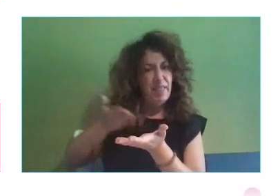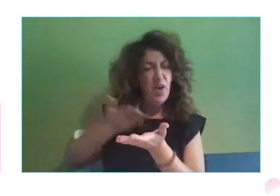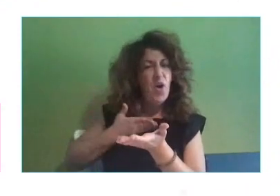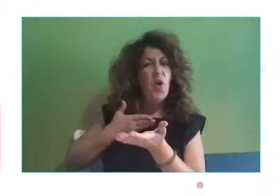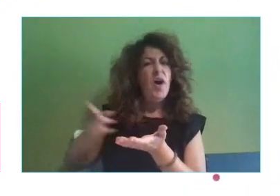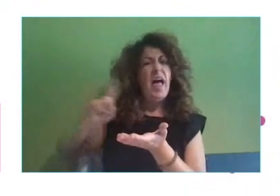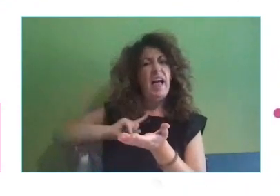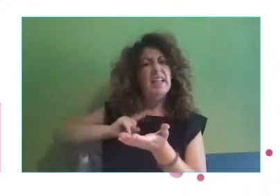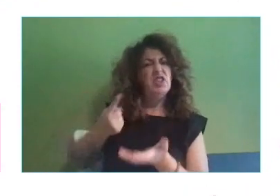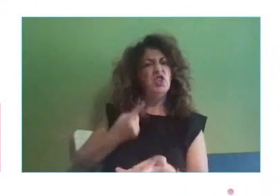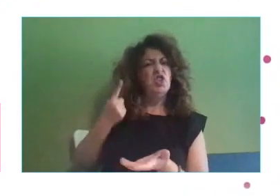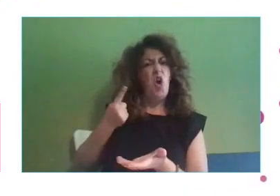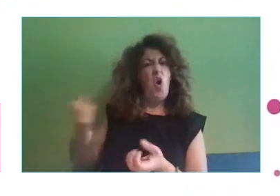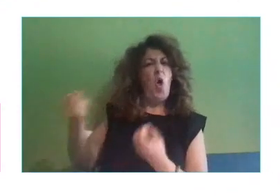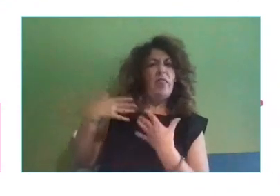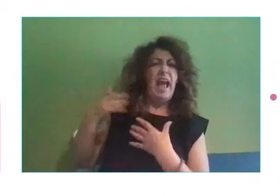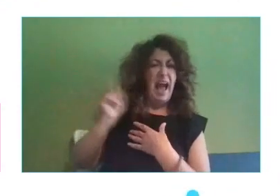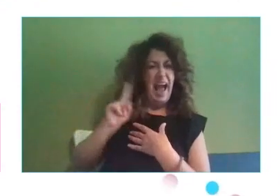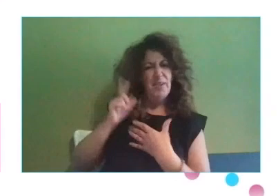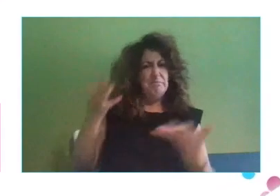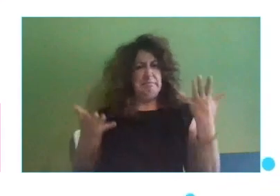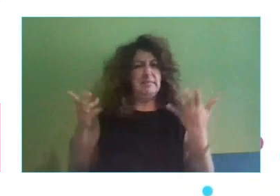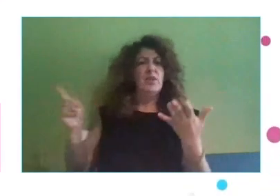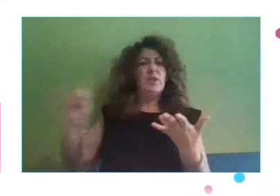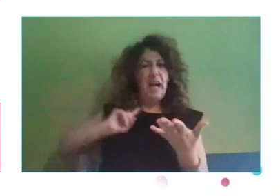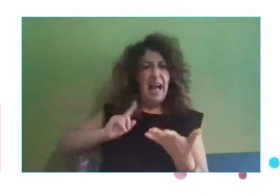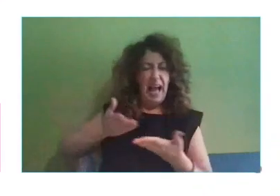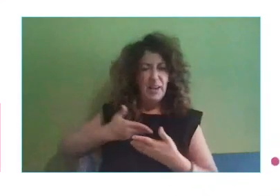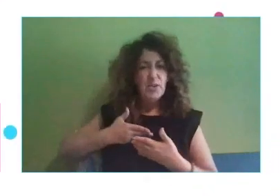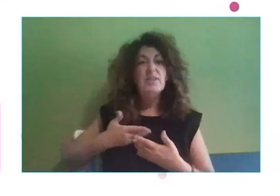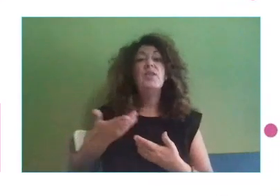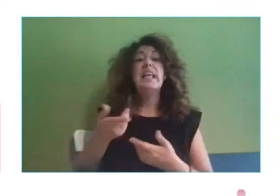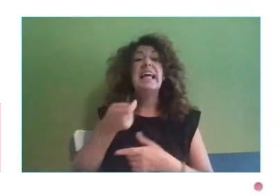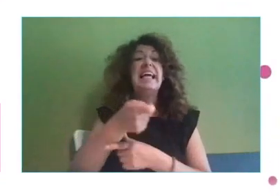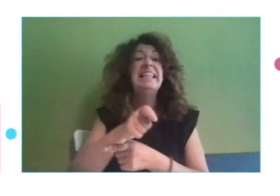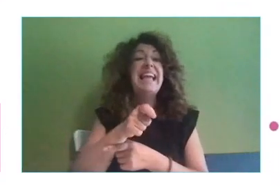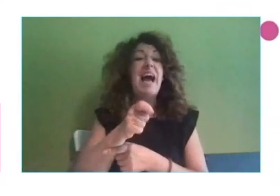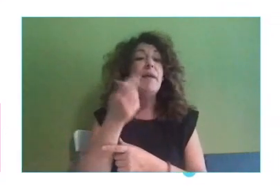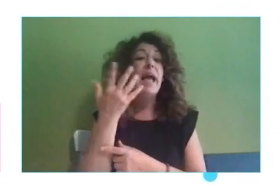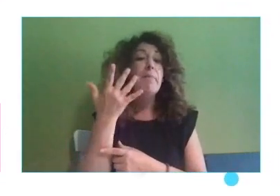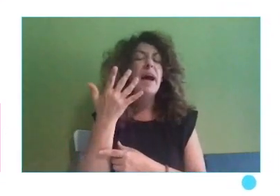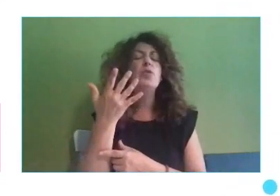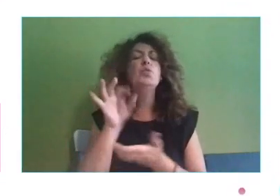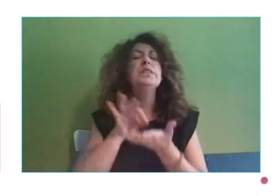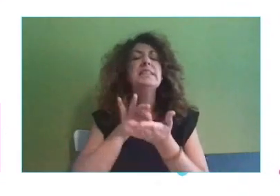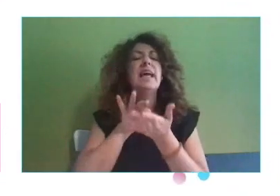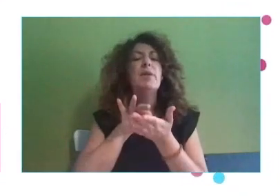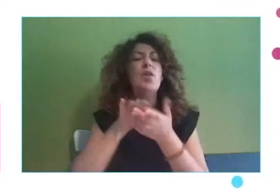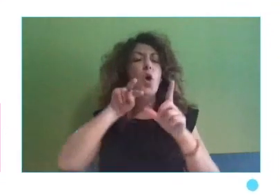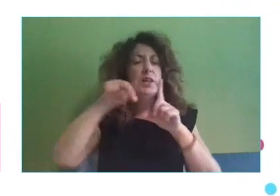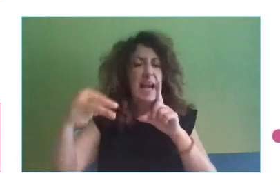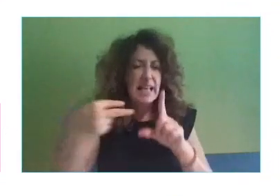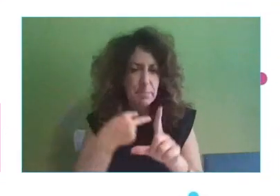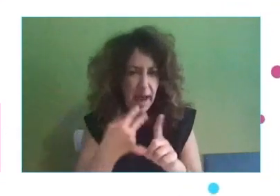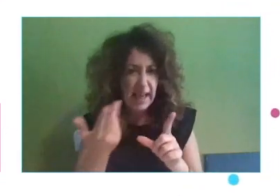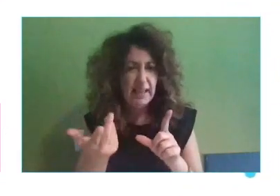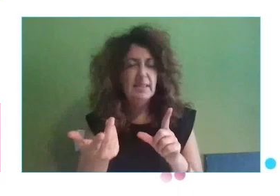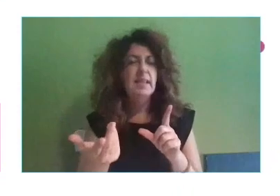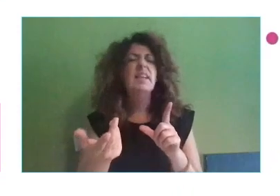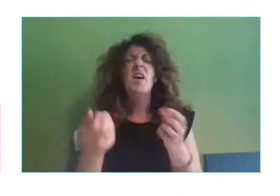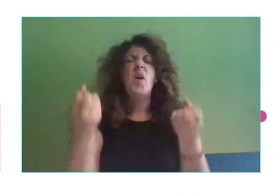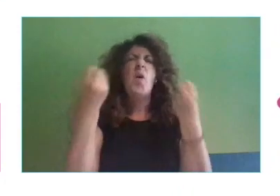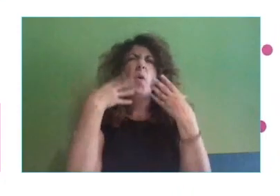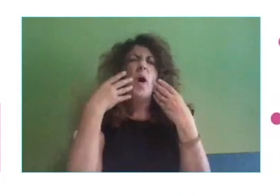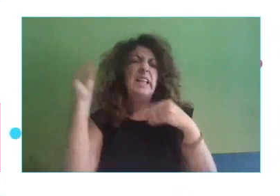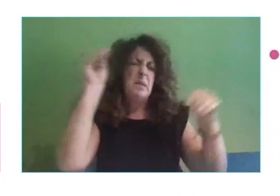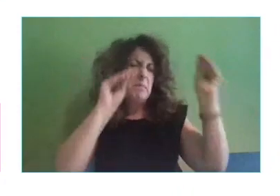El servicio llave en mano es un servicio transparente, que esté adaptado a la PyME, que no me cuente historias. A veces